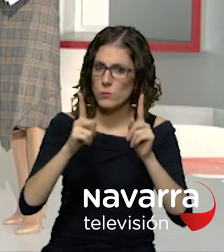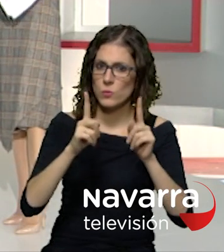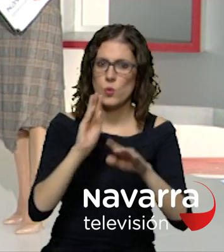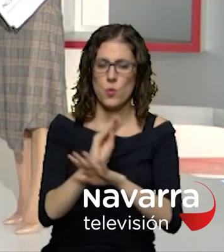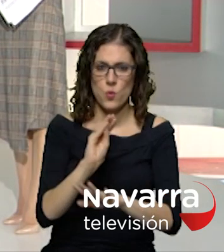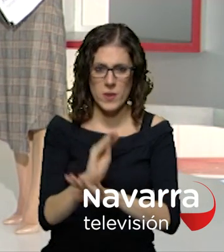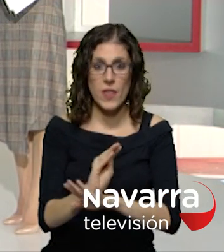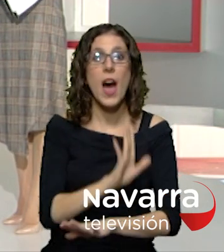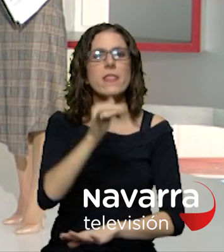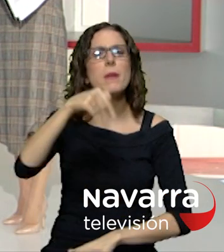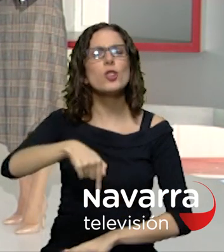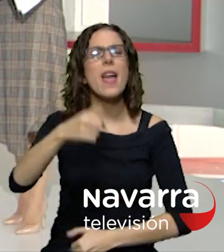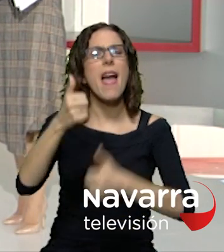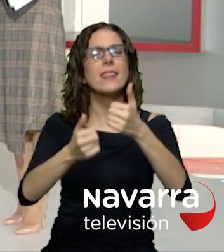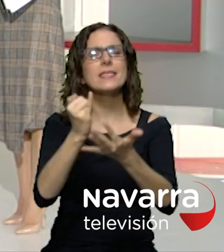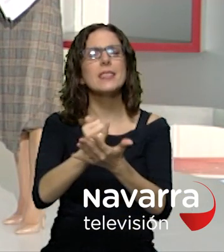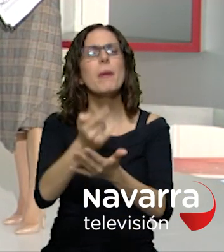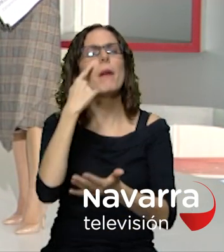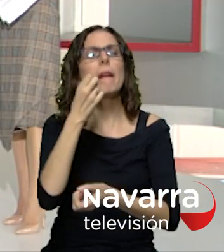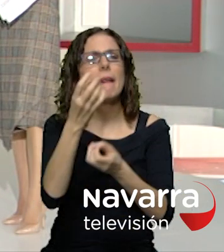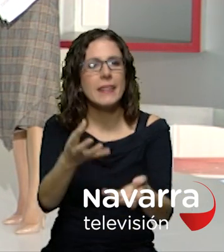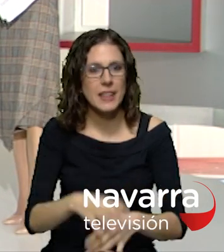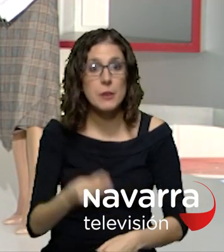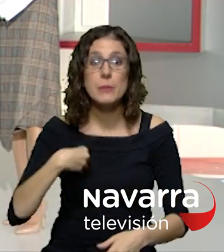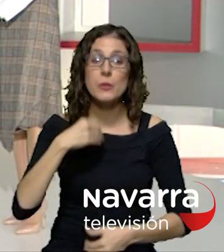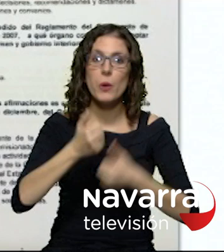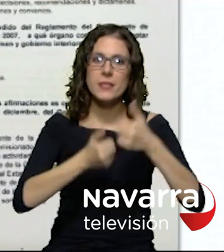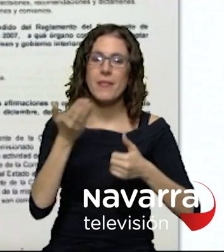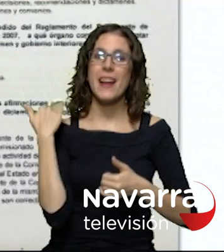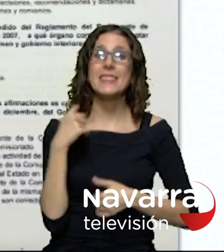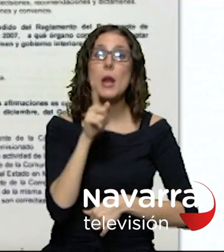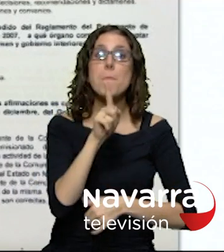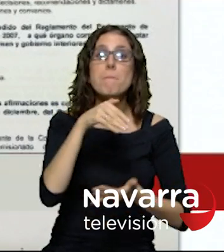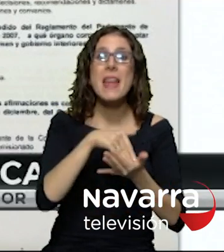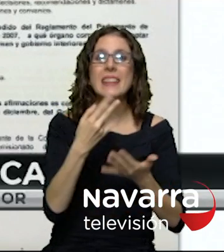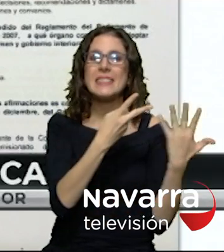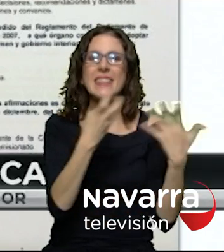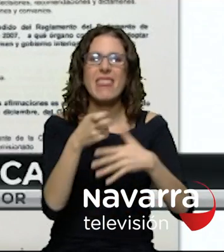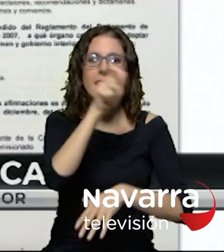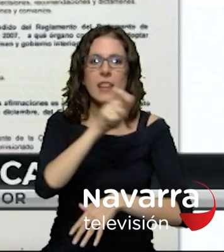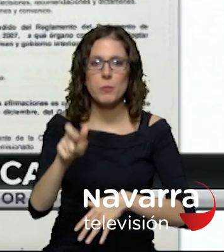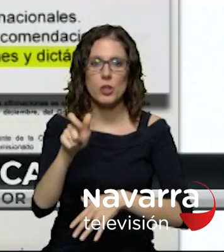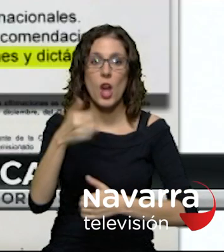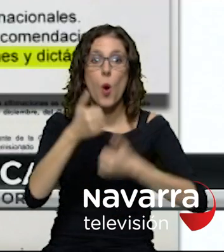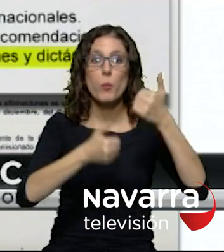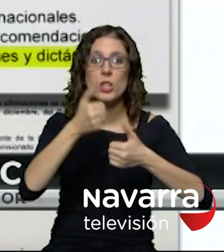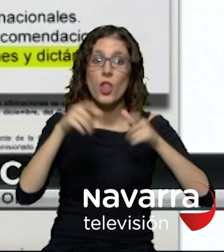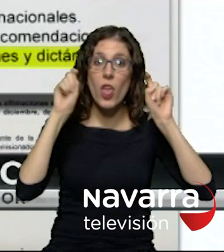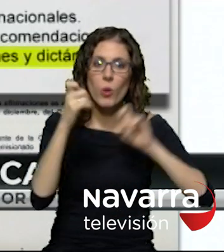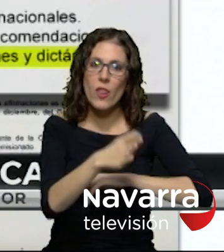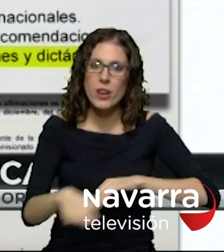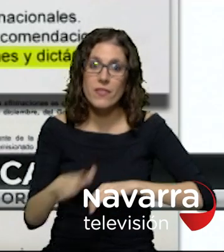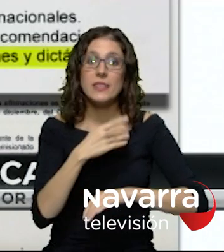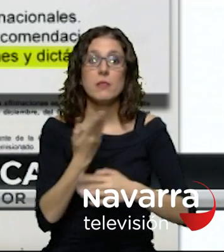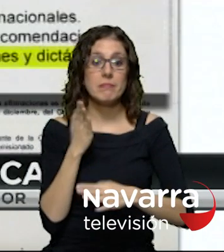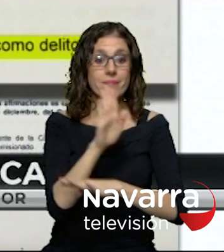a examen al que se sometieron los 1700 aspirantes a las oposiciones para educador infantil sólo han aprobado 24